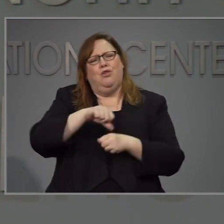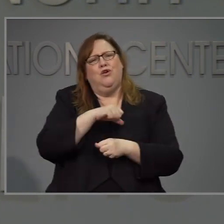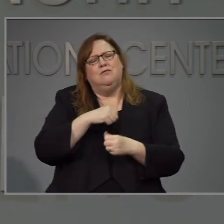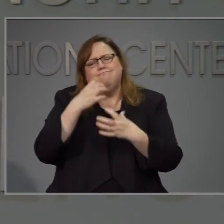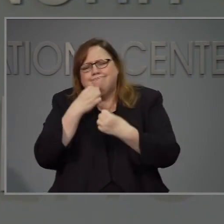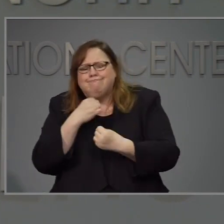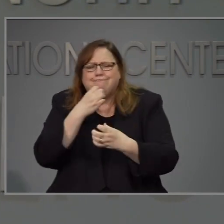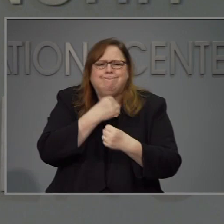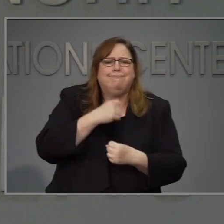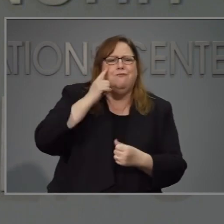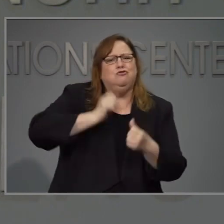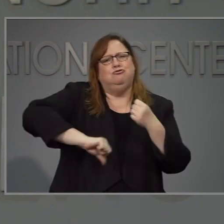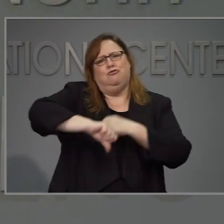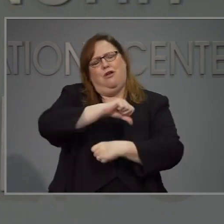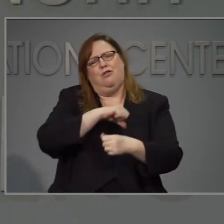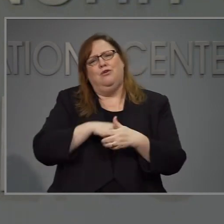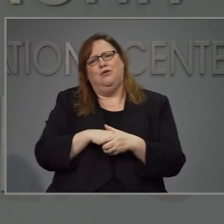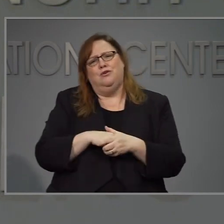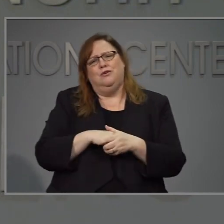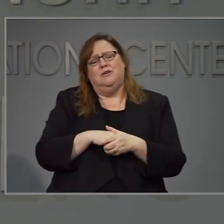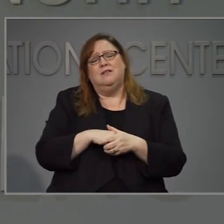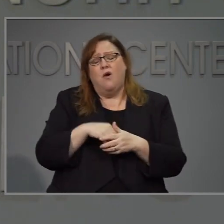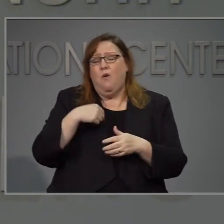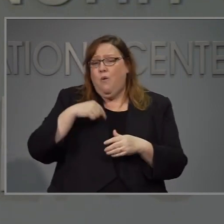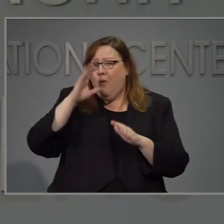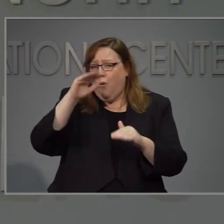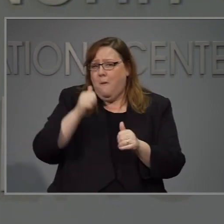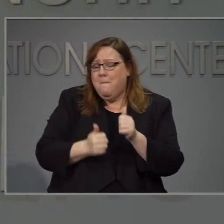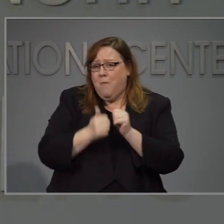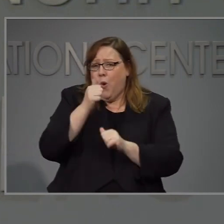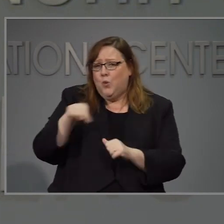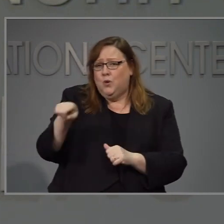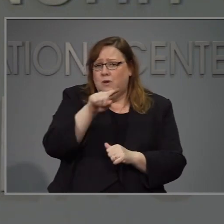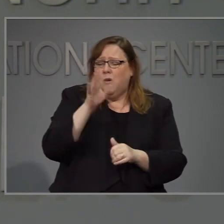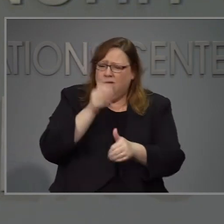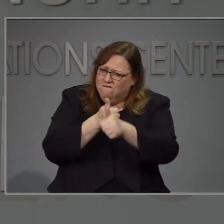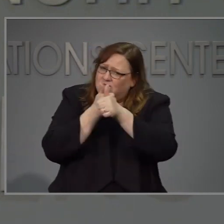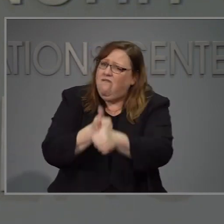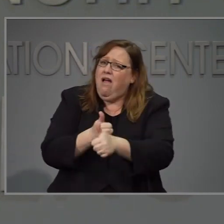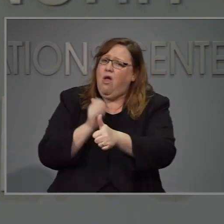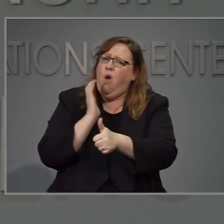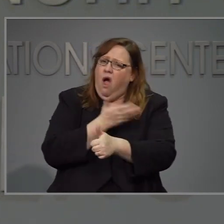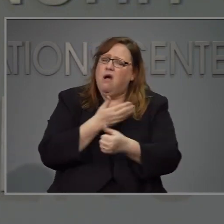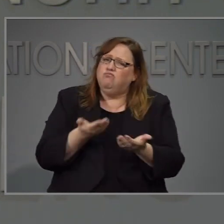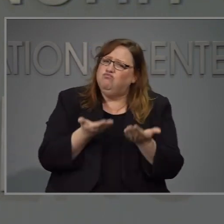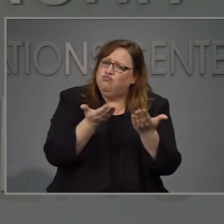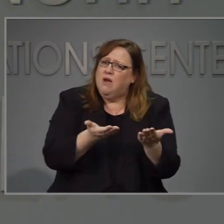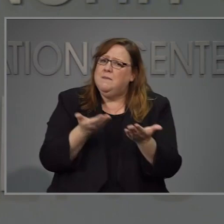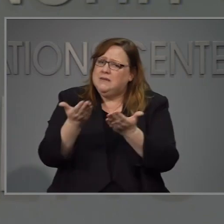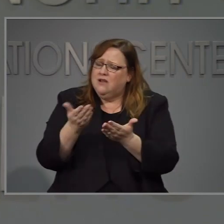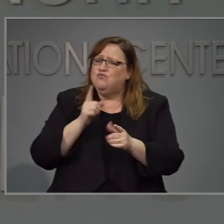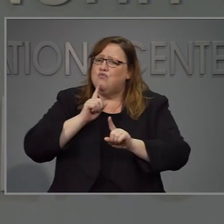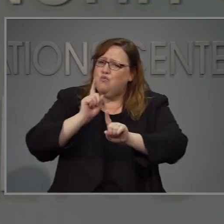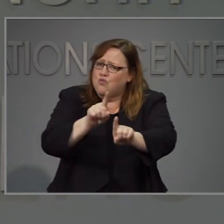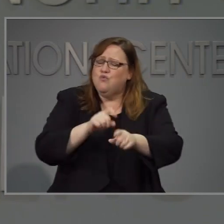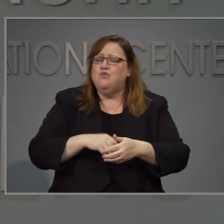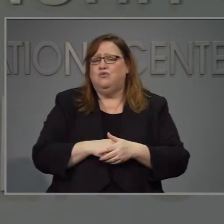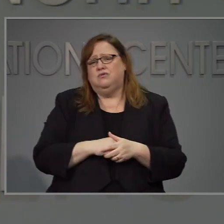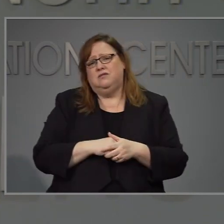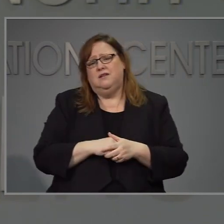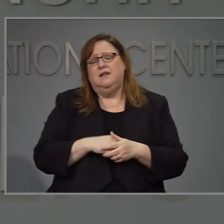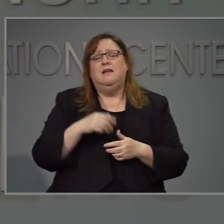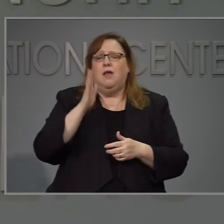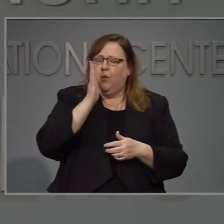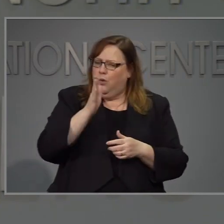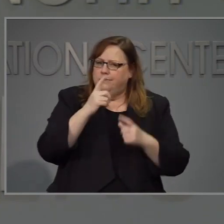pendientes unos de los otros y la mayoría de las personas van a seguir las reglas y van a hacer lo que necesitan que hacer lavarse